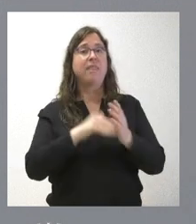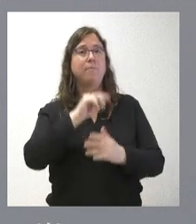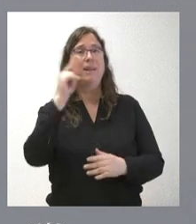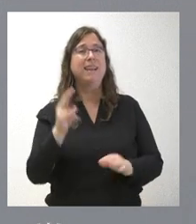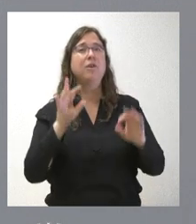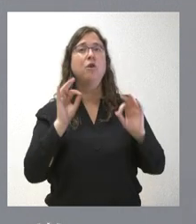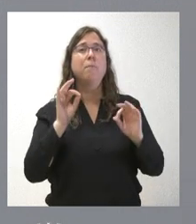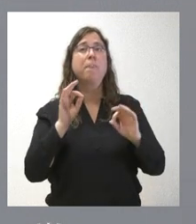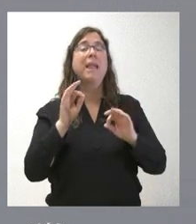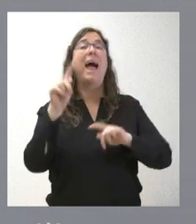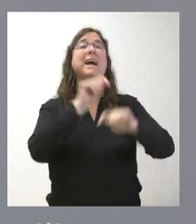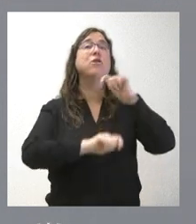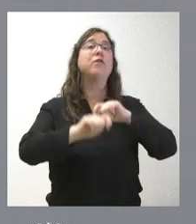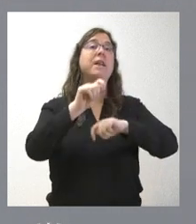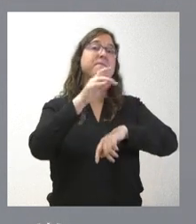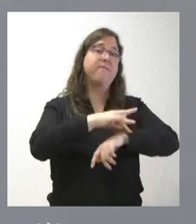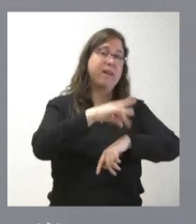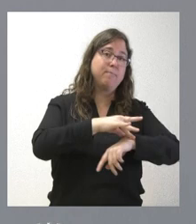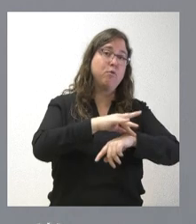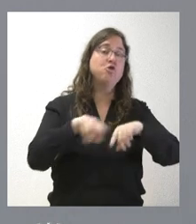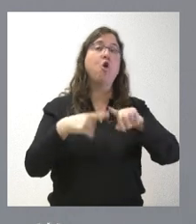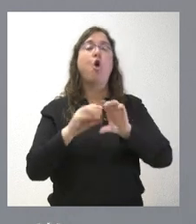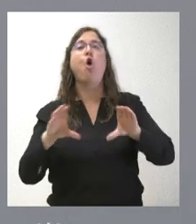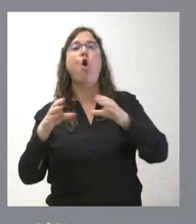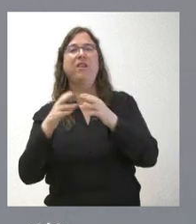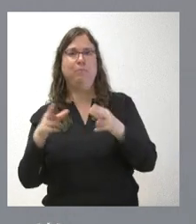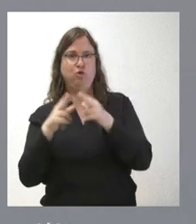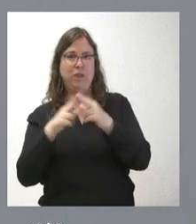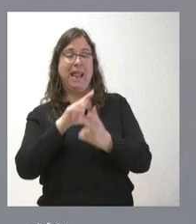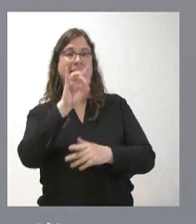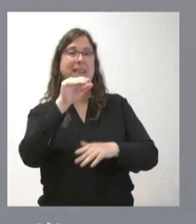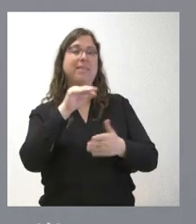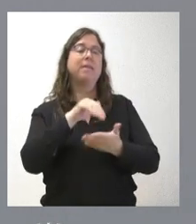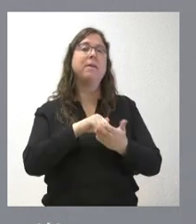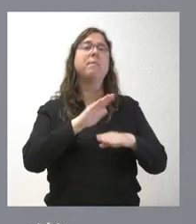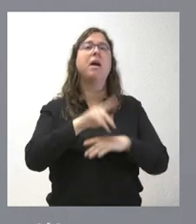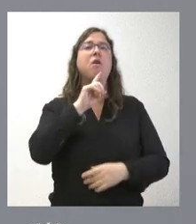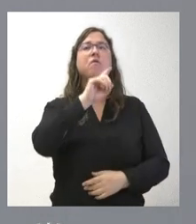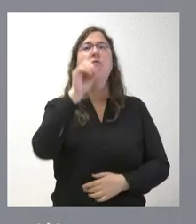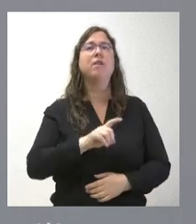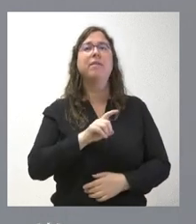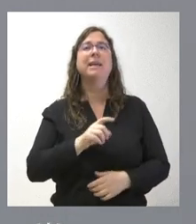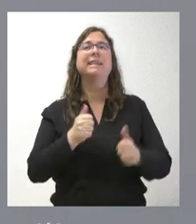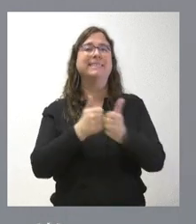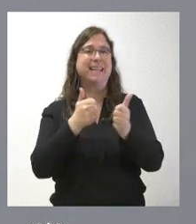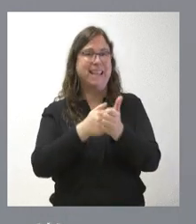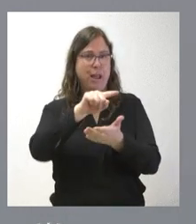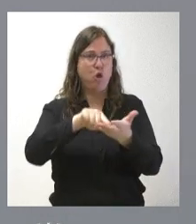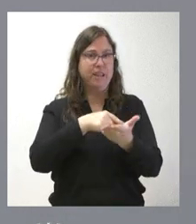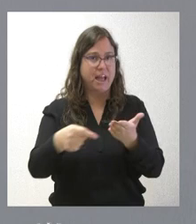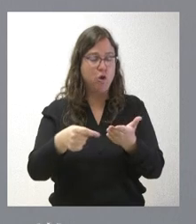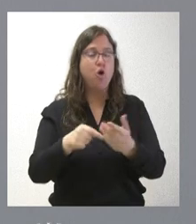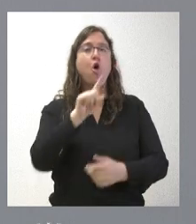asociaciones de pacientes o asociaciones de colectivos sociales. 15.000 euros para la fundación del secretariado gitano.